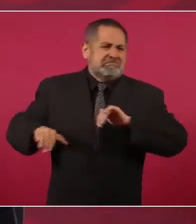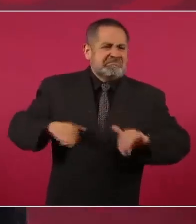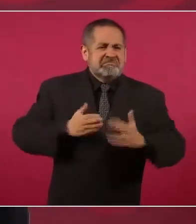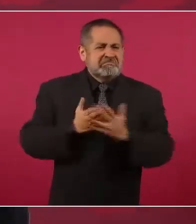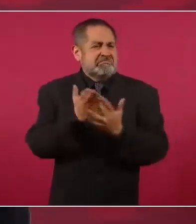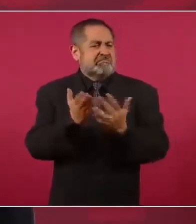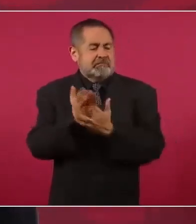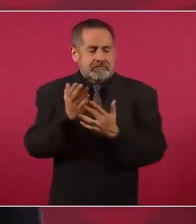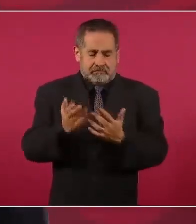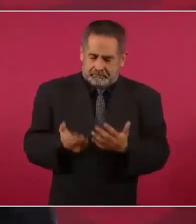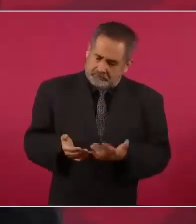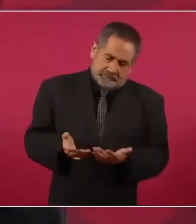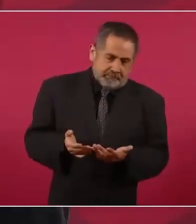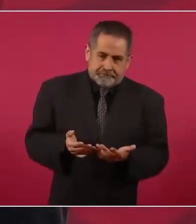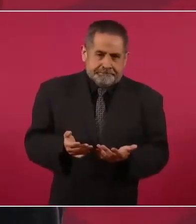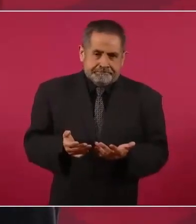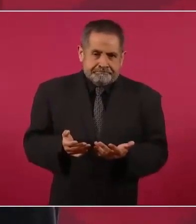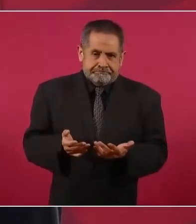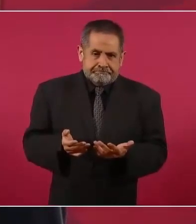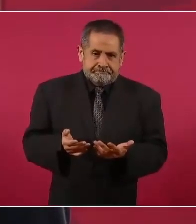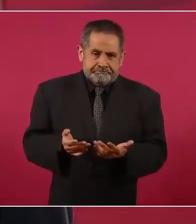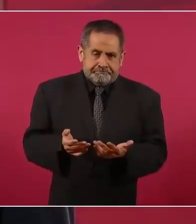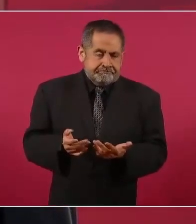Pero fíjense cómo han cambiado las cosas.